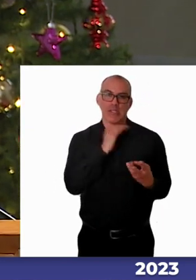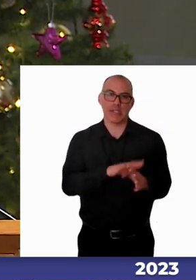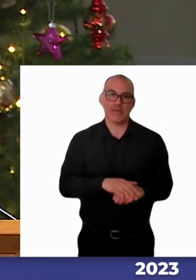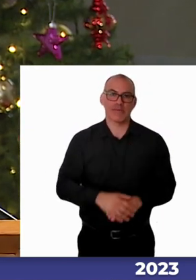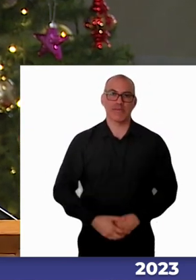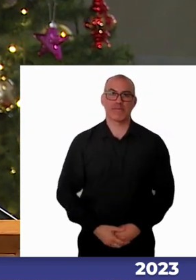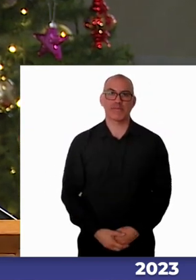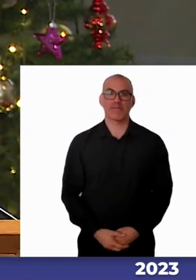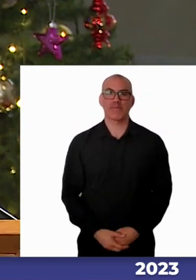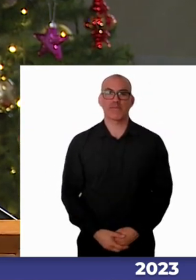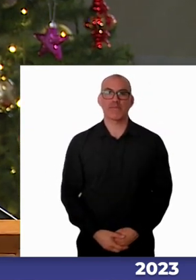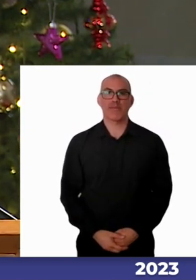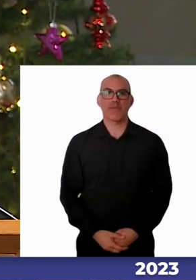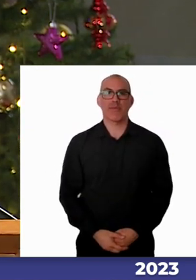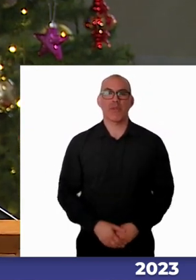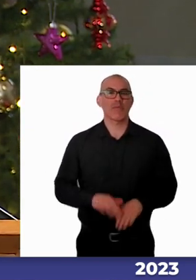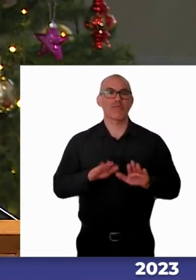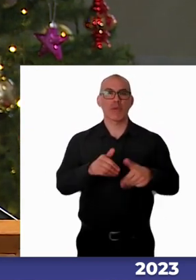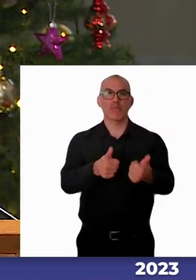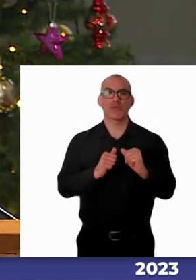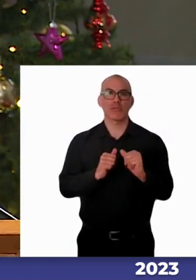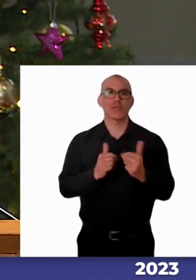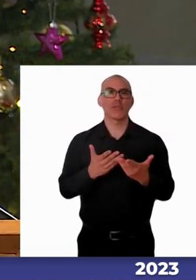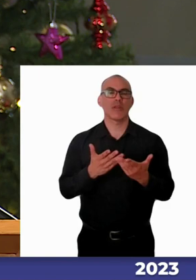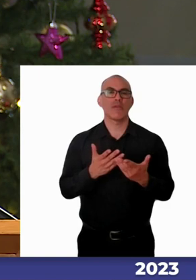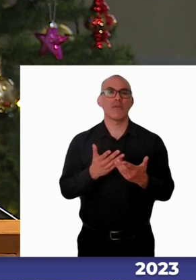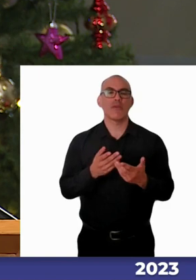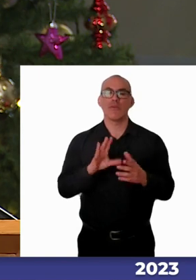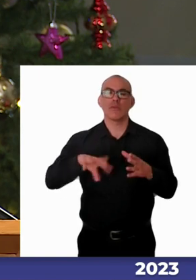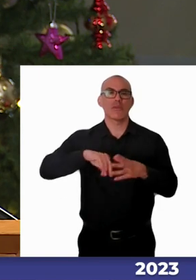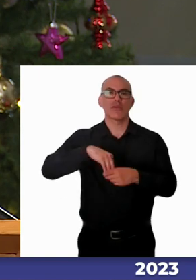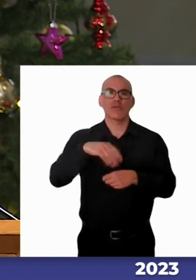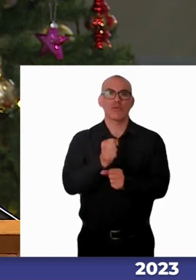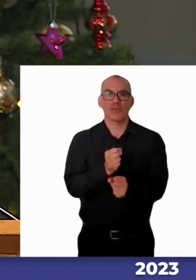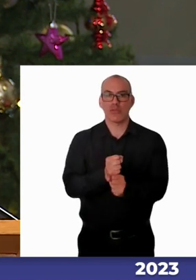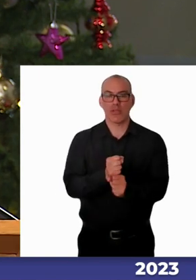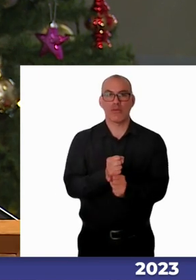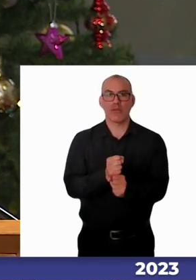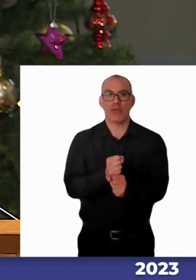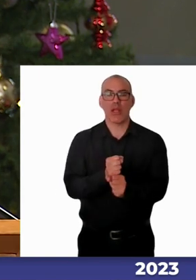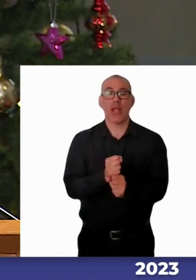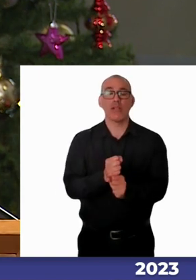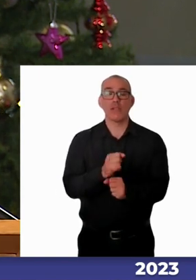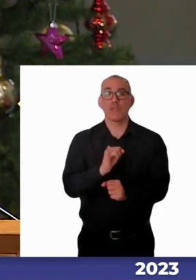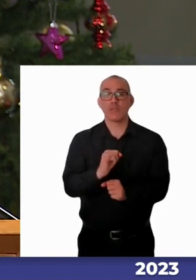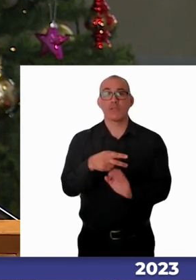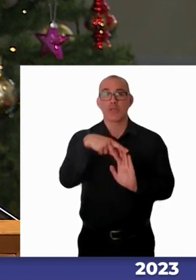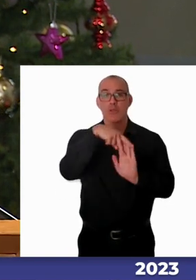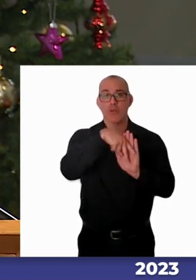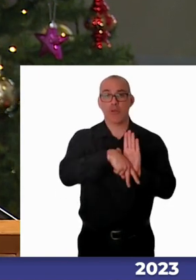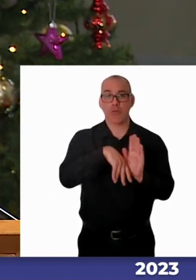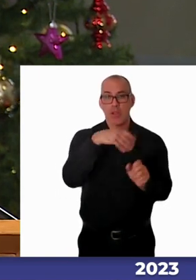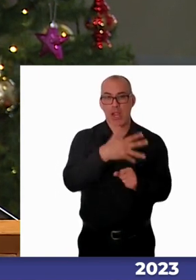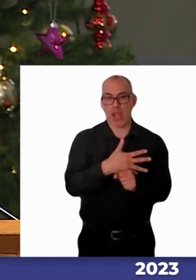Mismo desafío tenemos en la dimensión laboral. Si bien hay normas que han pavimentado el camino hacia entornos más armónicos,